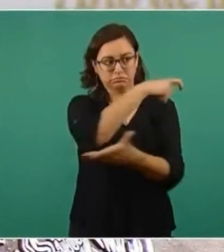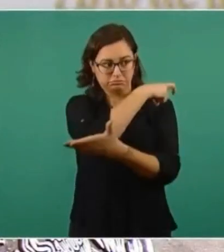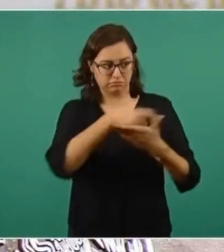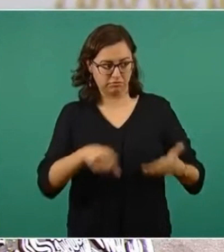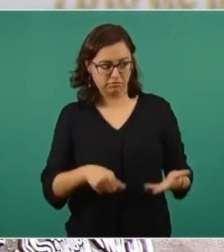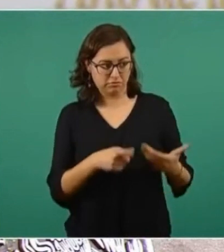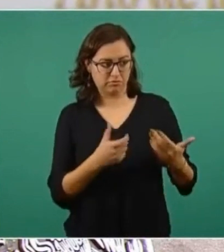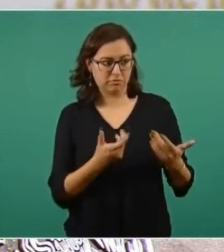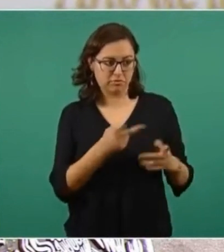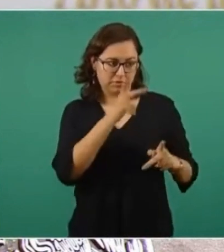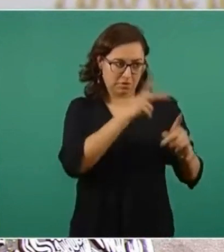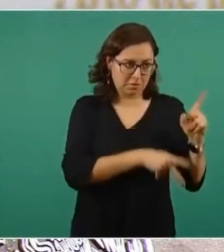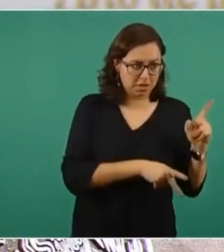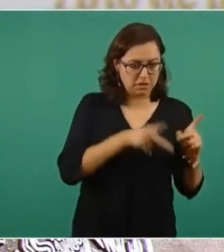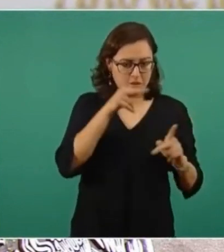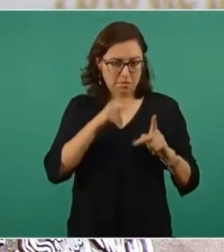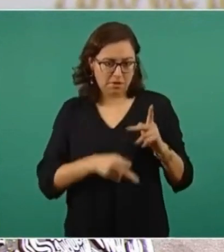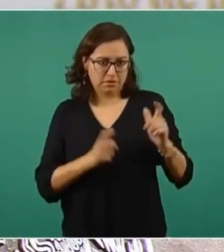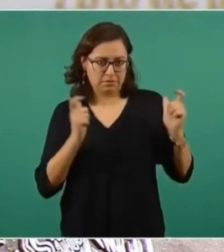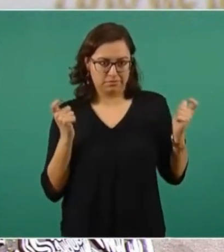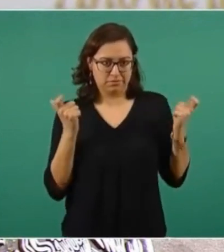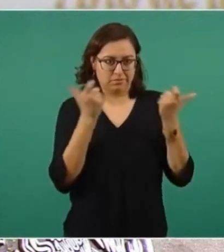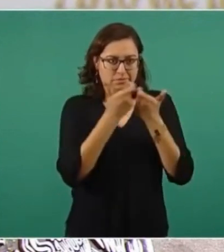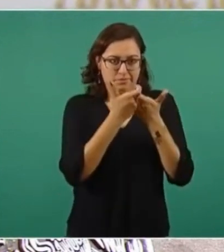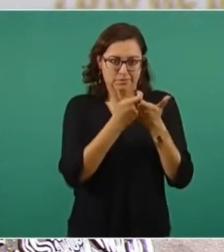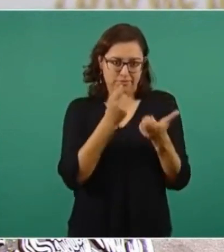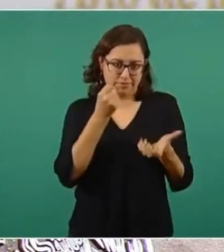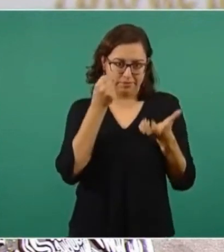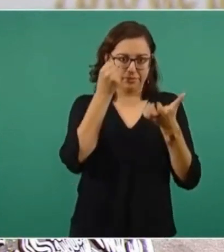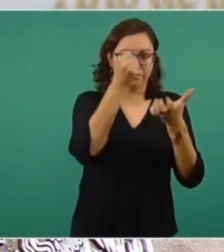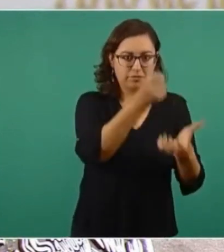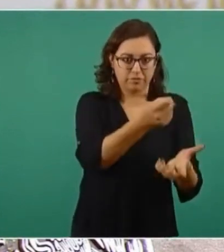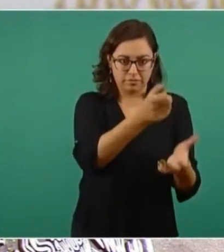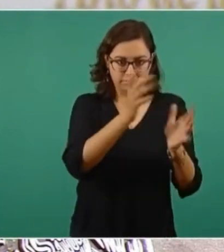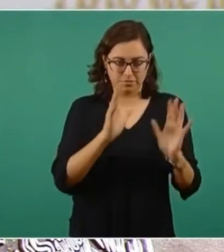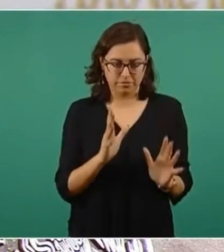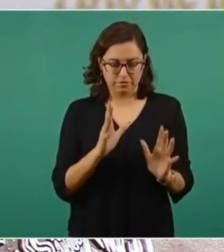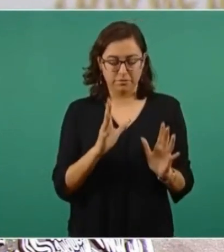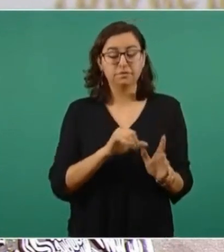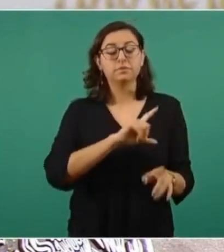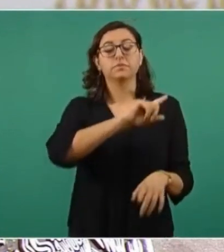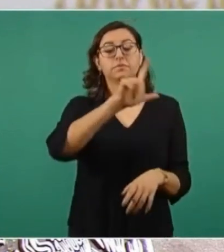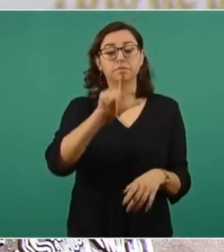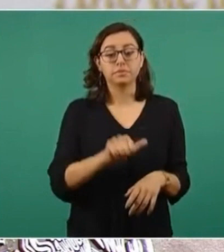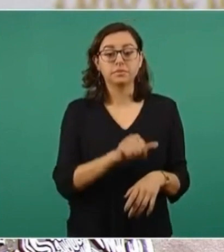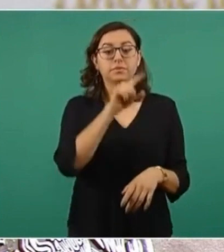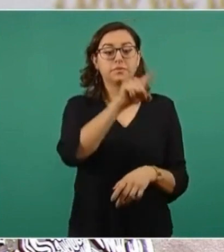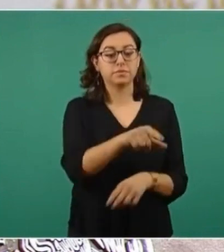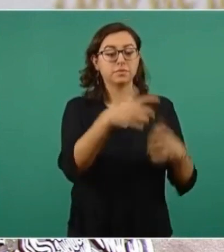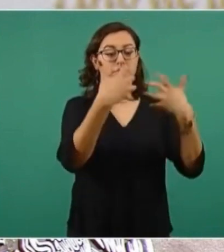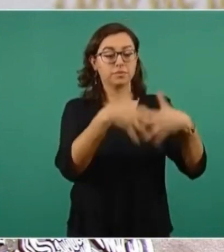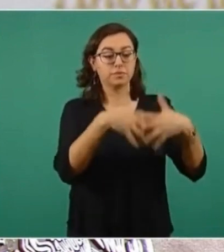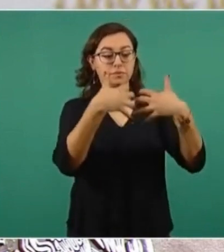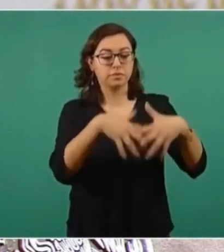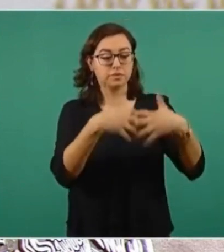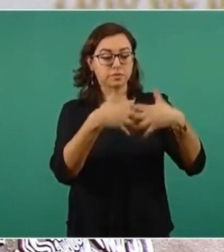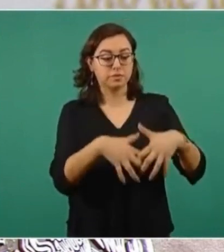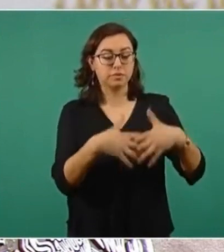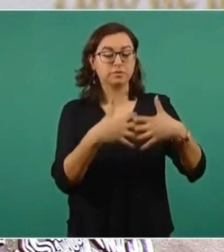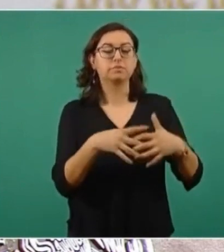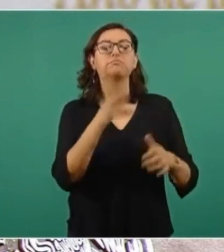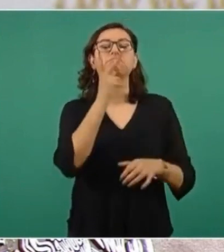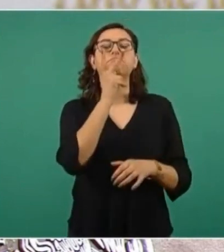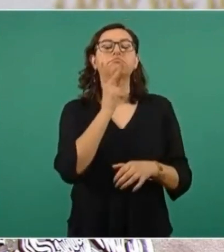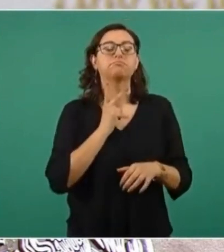llevándose a cabo a partir de ese momento inversiones necesarias para incrementar su capacidad de procesar crudo